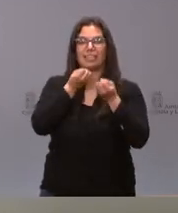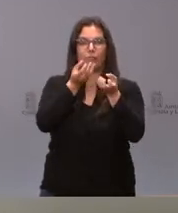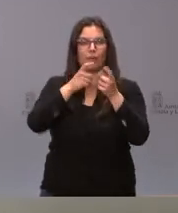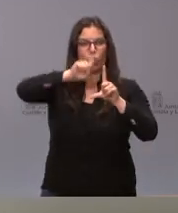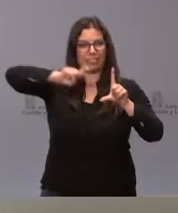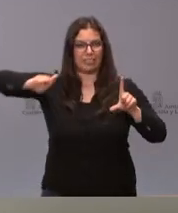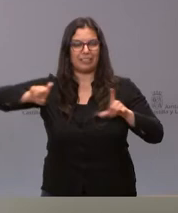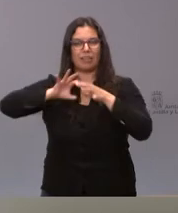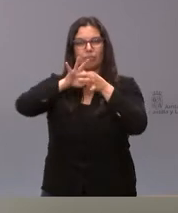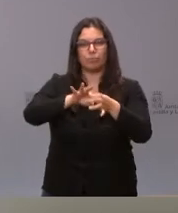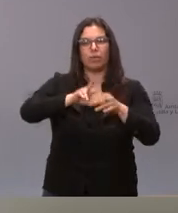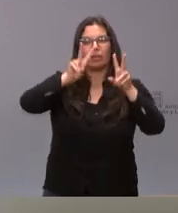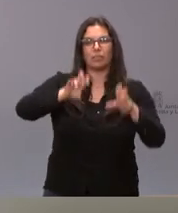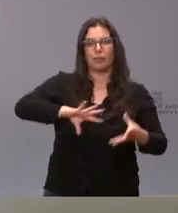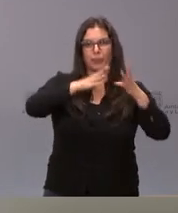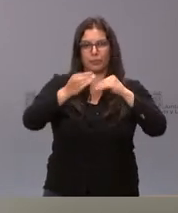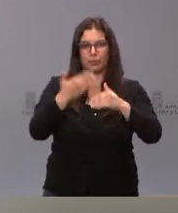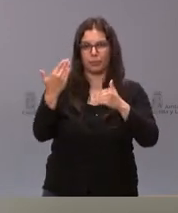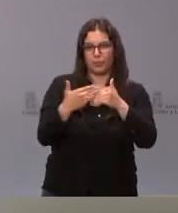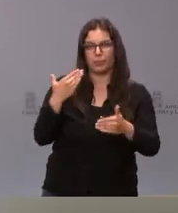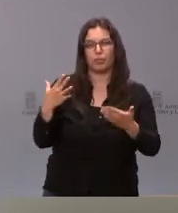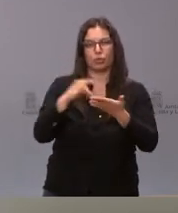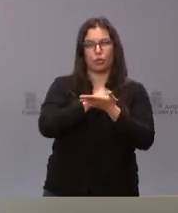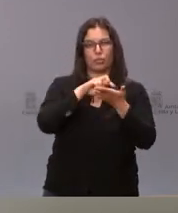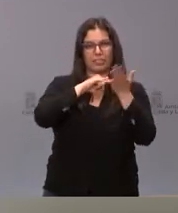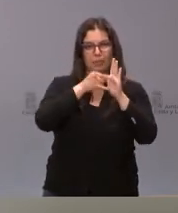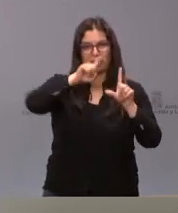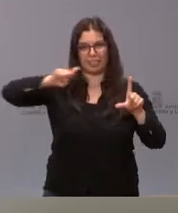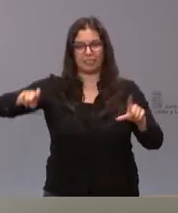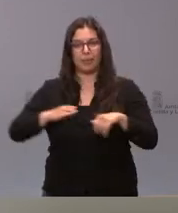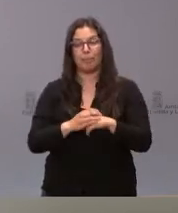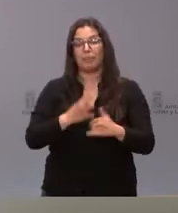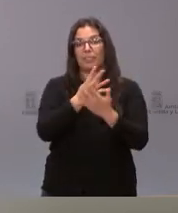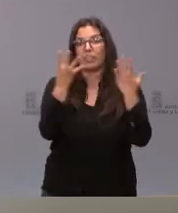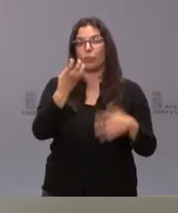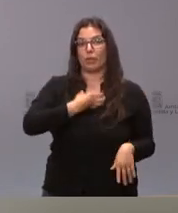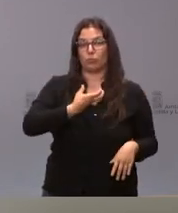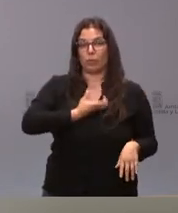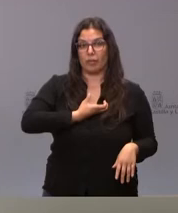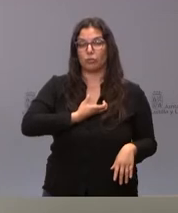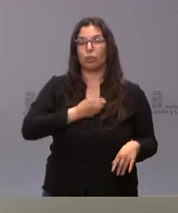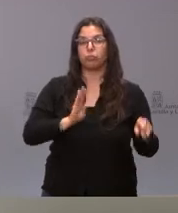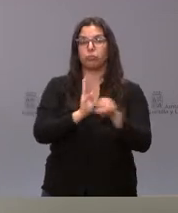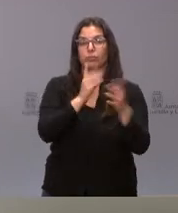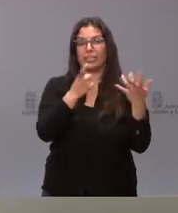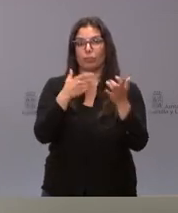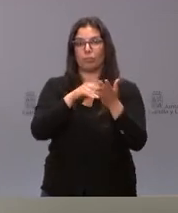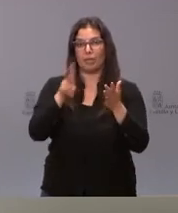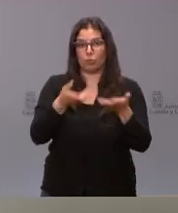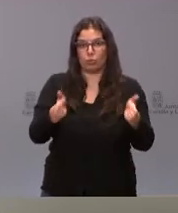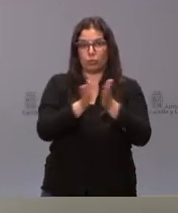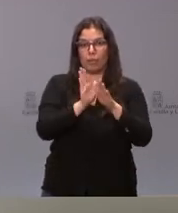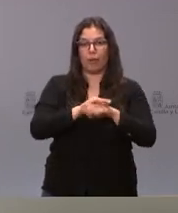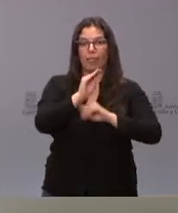para todo lo que tiene que ver con la modernización de los sistemas estadísticos, 19 ayuntamientos con una inversión de 600.000 euros para